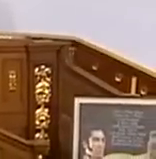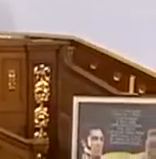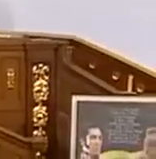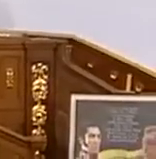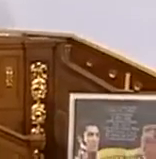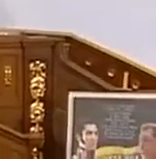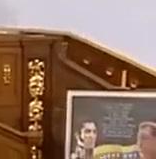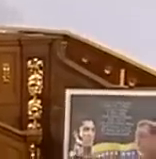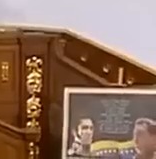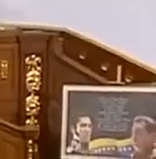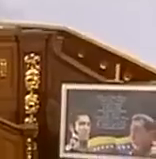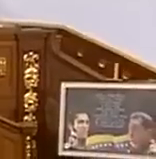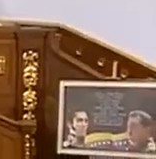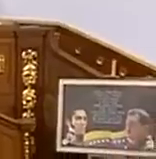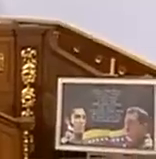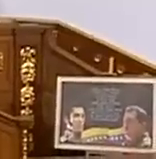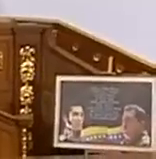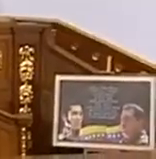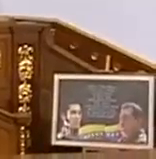mayo